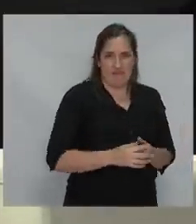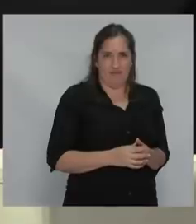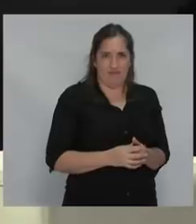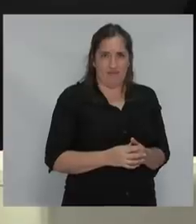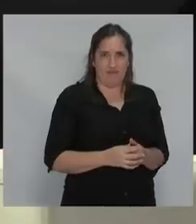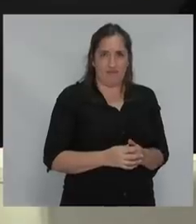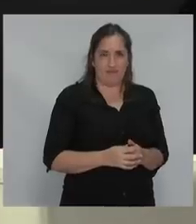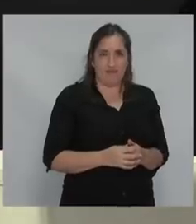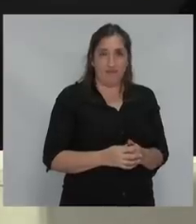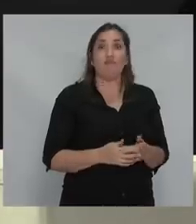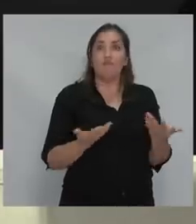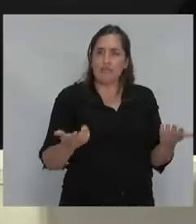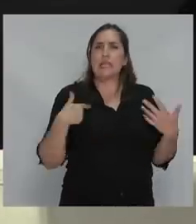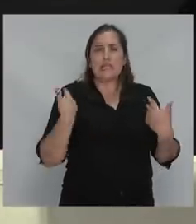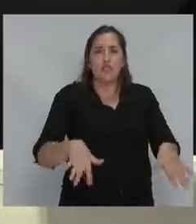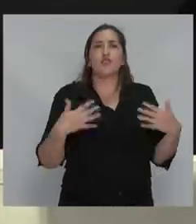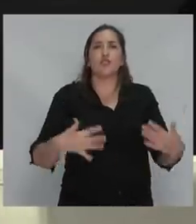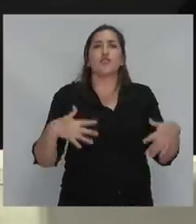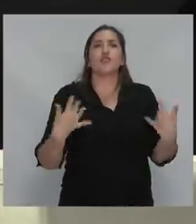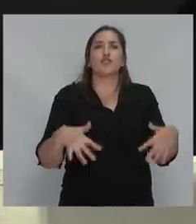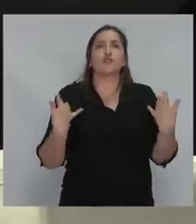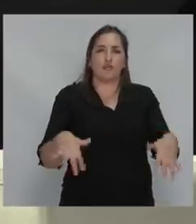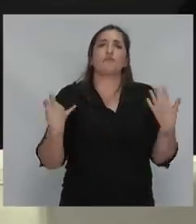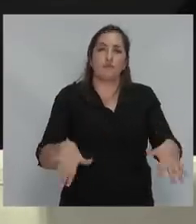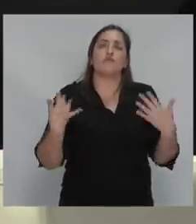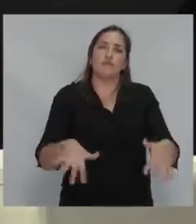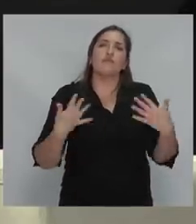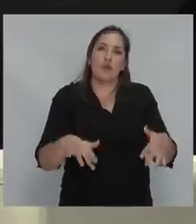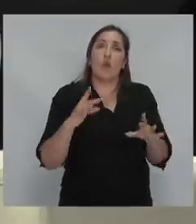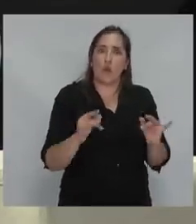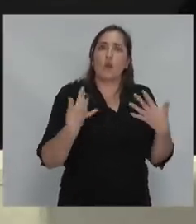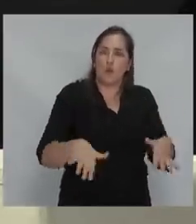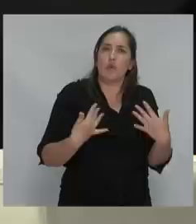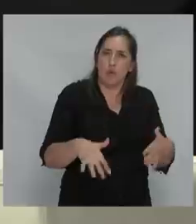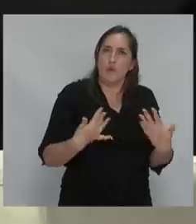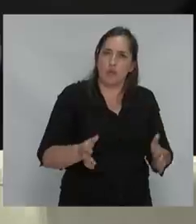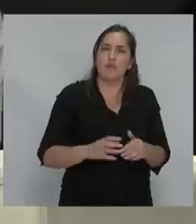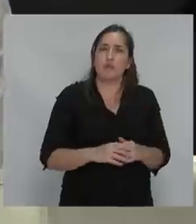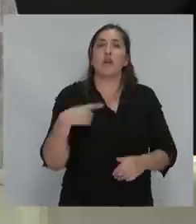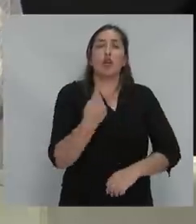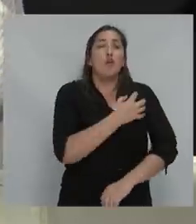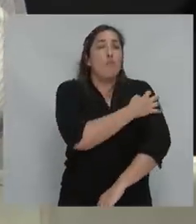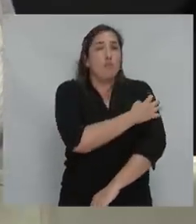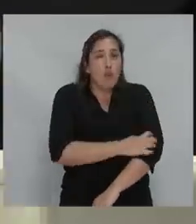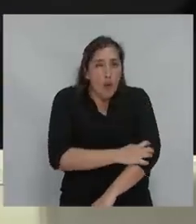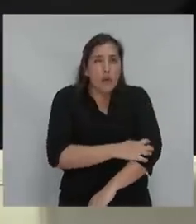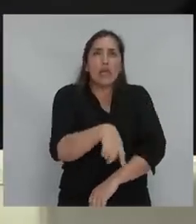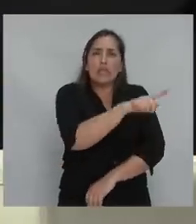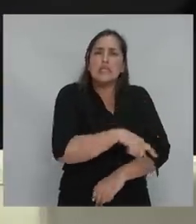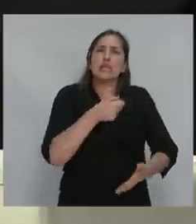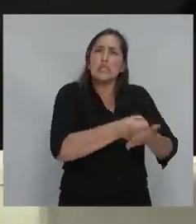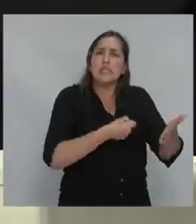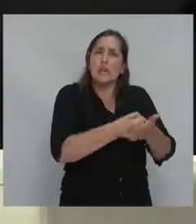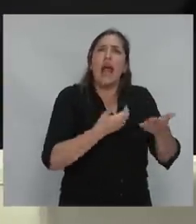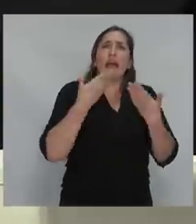que nos ha costado aceptarlo. ¿Cómo es posible que compañeros que salieron de la pobreza fruto de las políticas